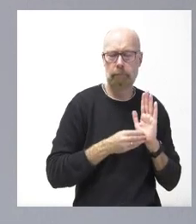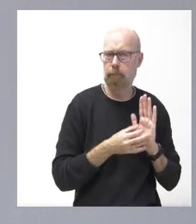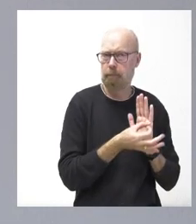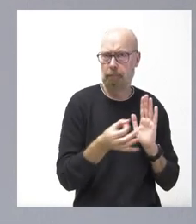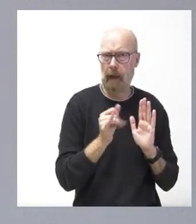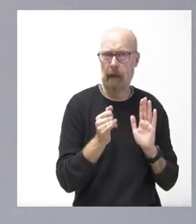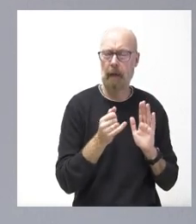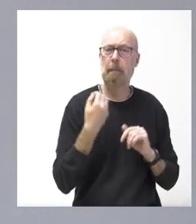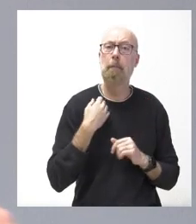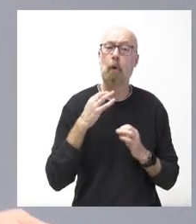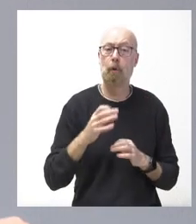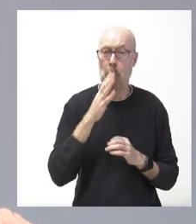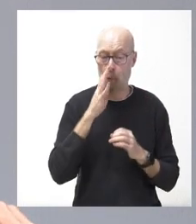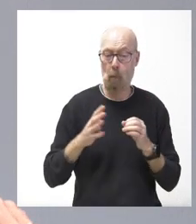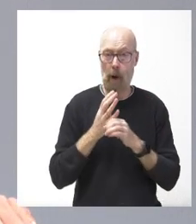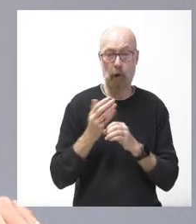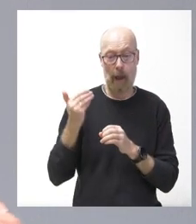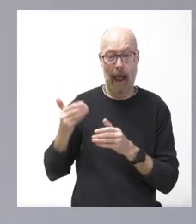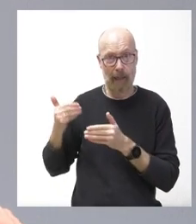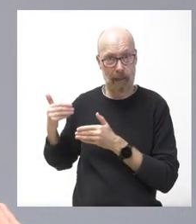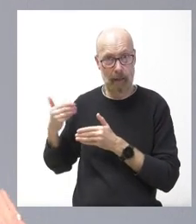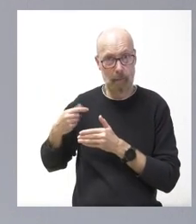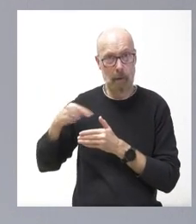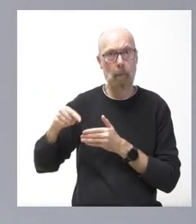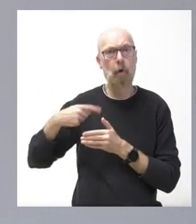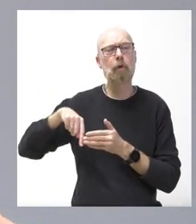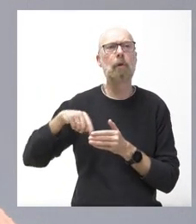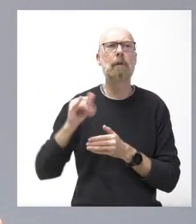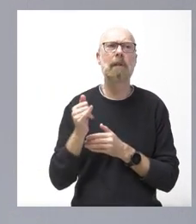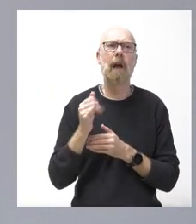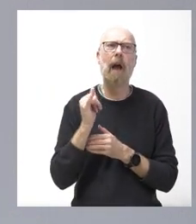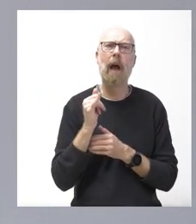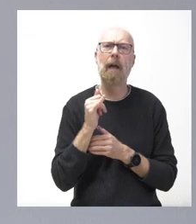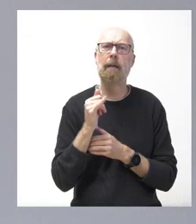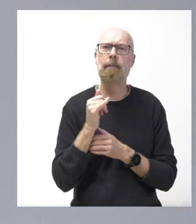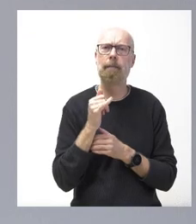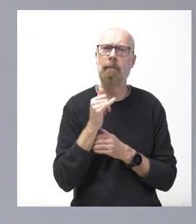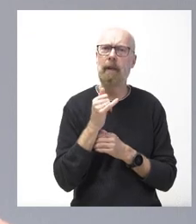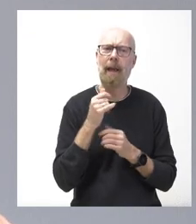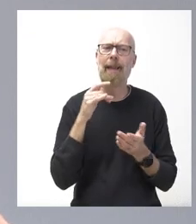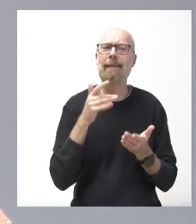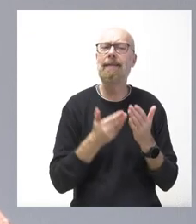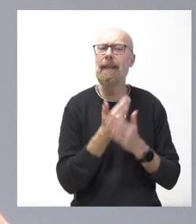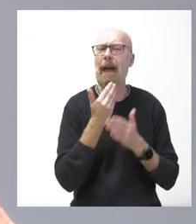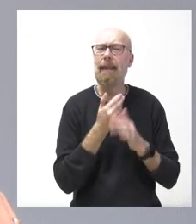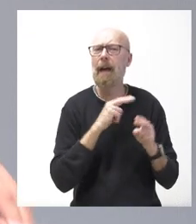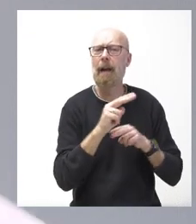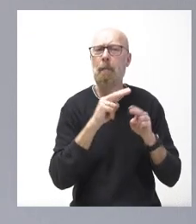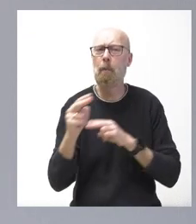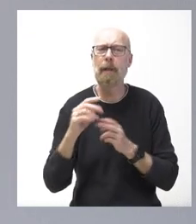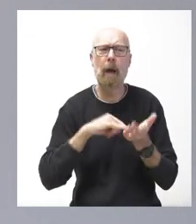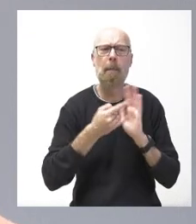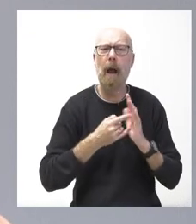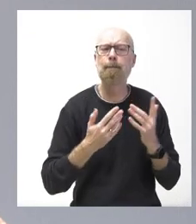pasada, hemos terminado una relación de guías de respuesta y, por lo tanto, de unos planes de actuación de protección civil ante